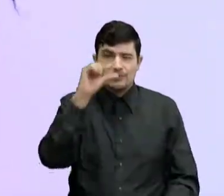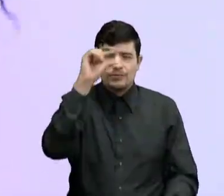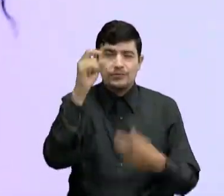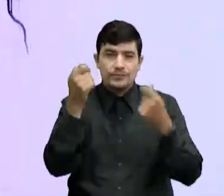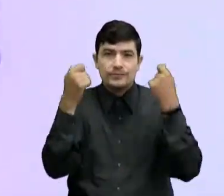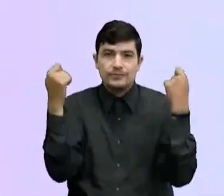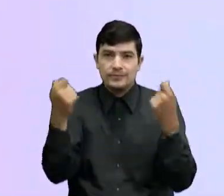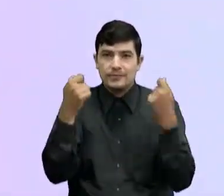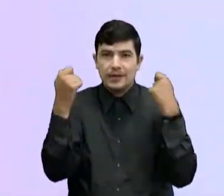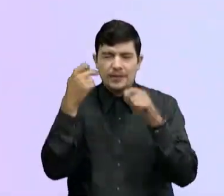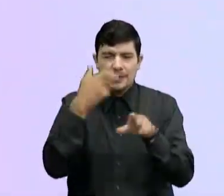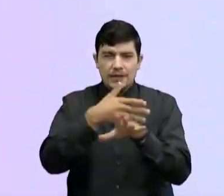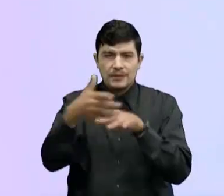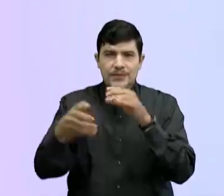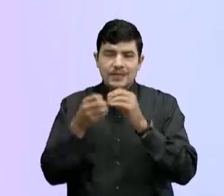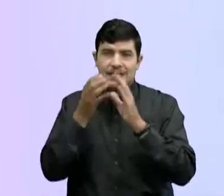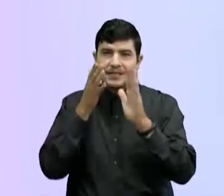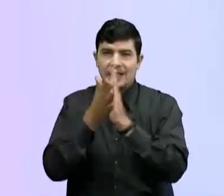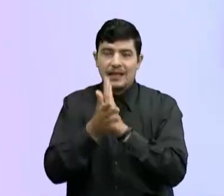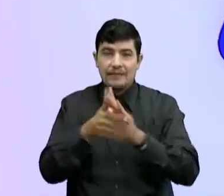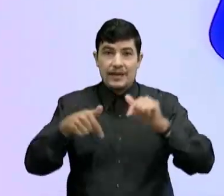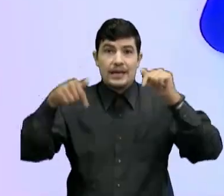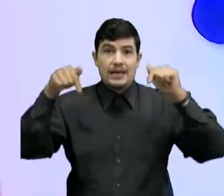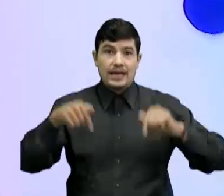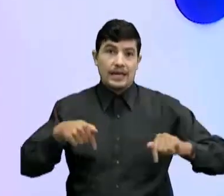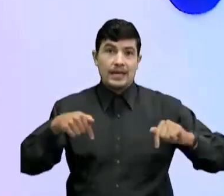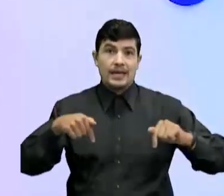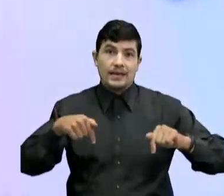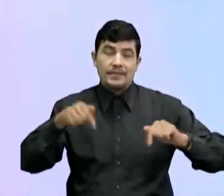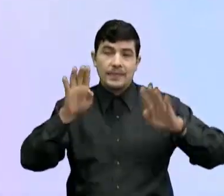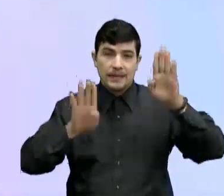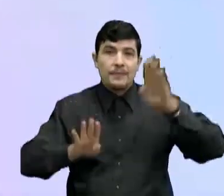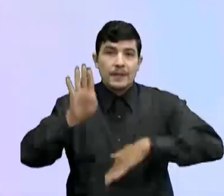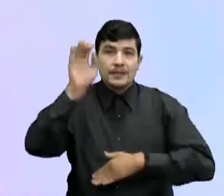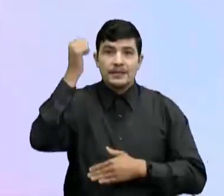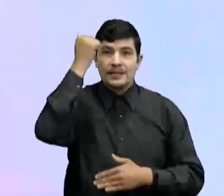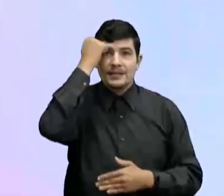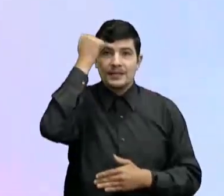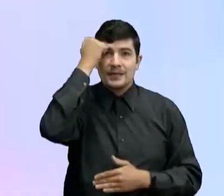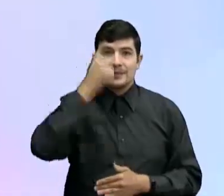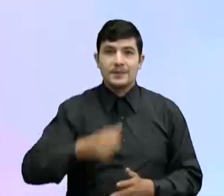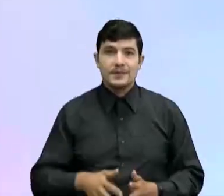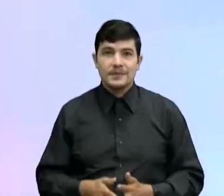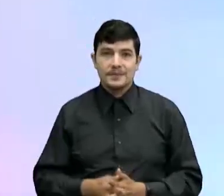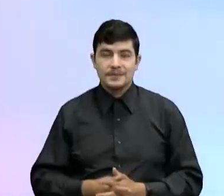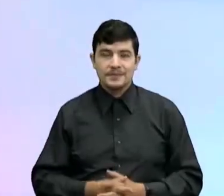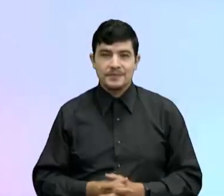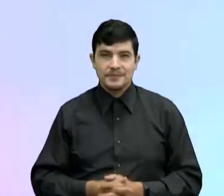pausa comercial Y ya regresamos con más de esto Que se llama Presente Profe